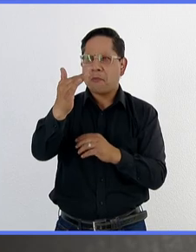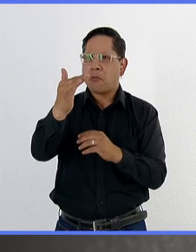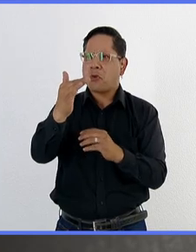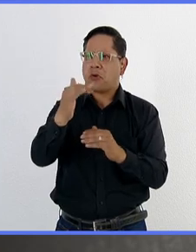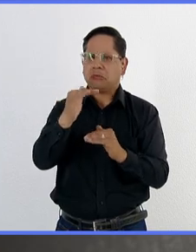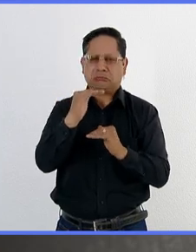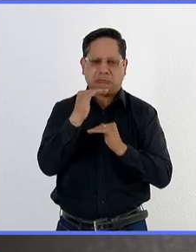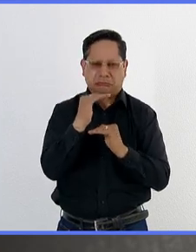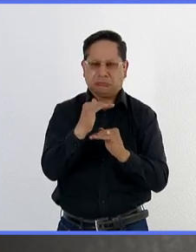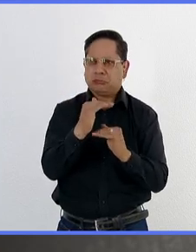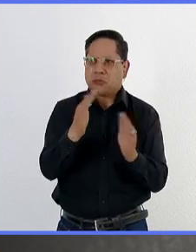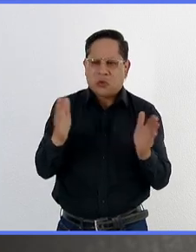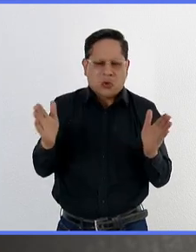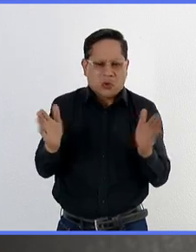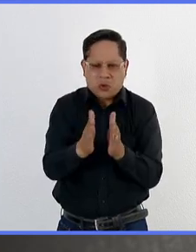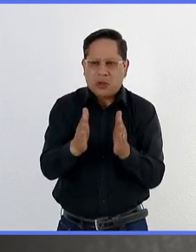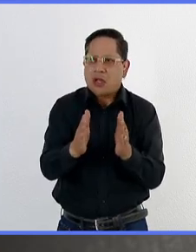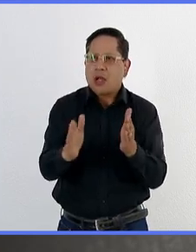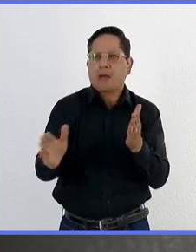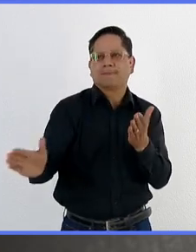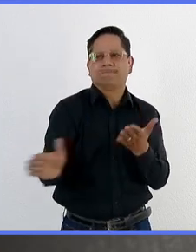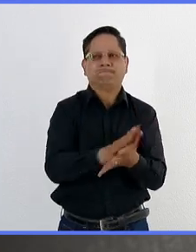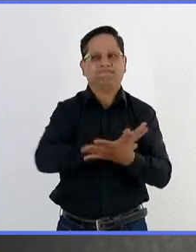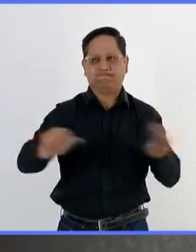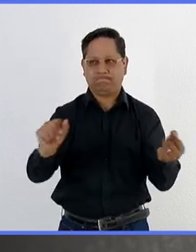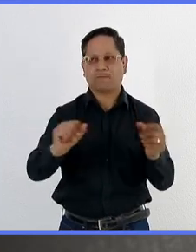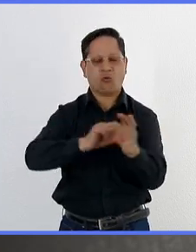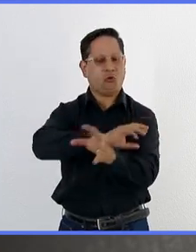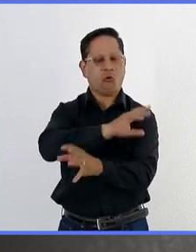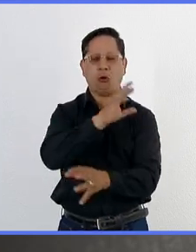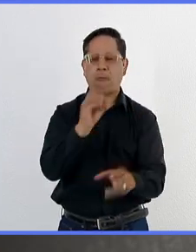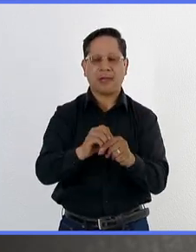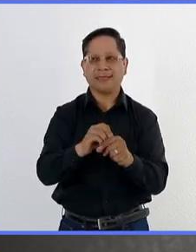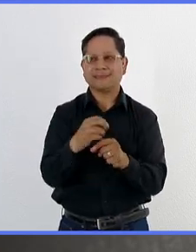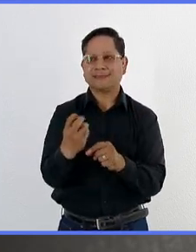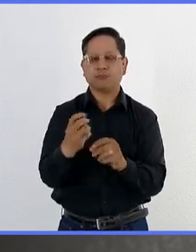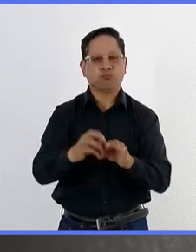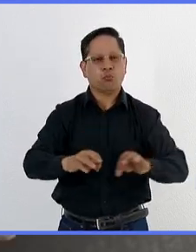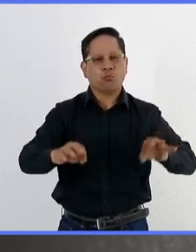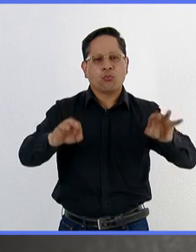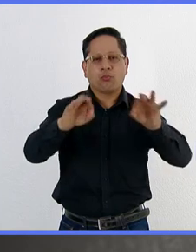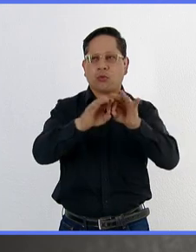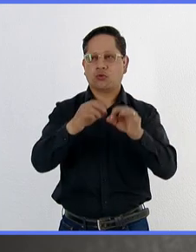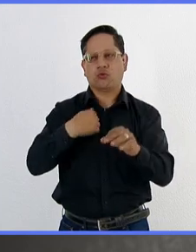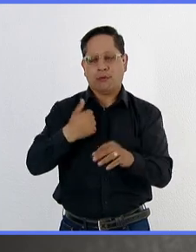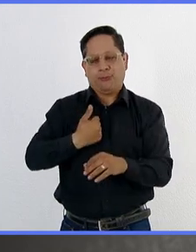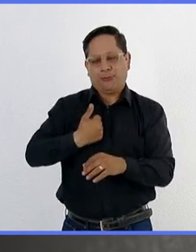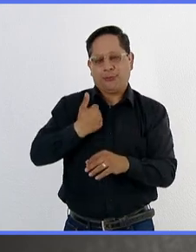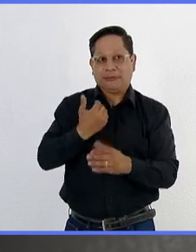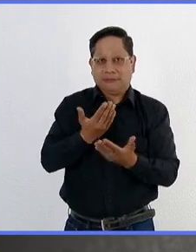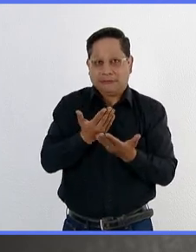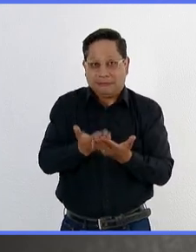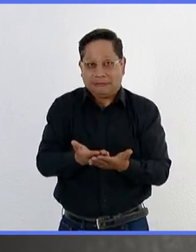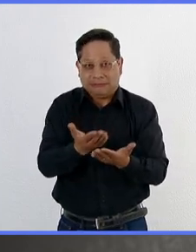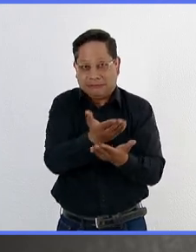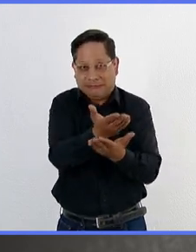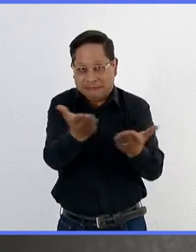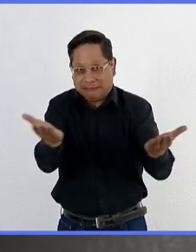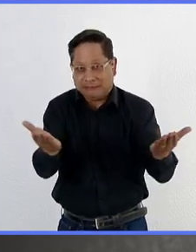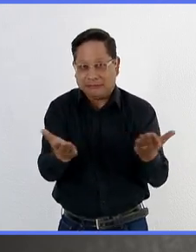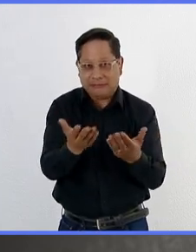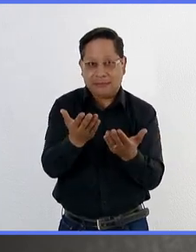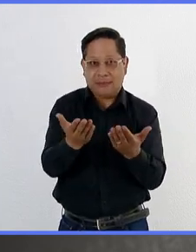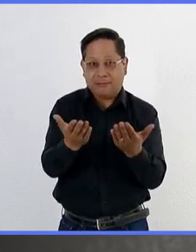llegamos a erradicarla. Entonces, es por eso también muy importante y aprovecho el foro para invitar a la